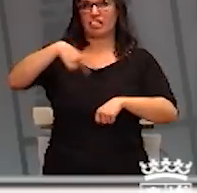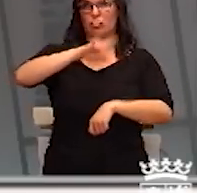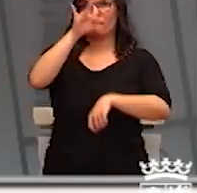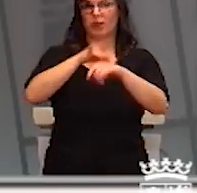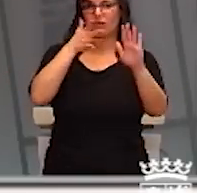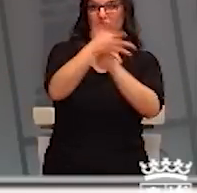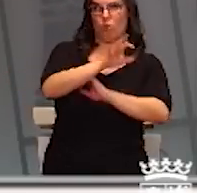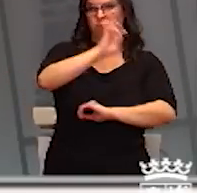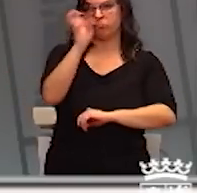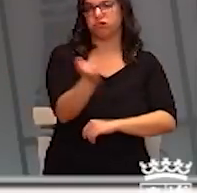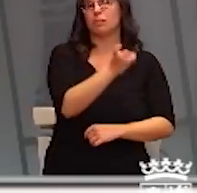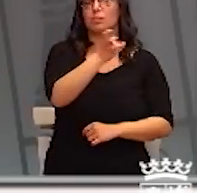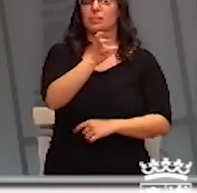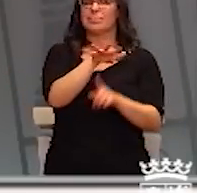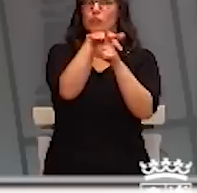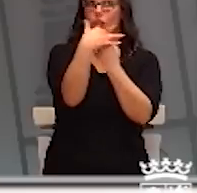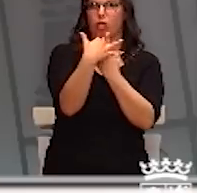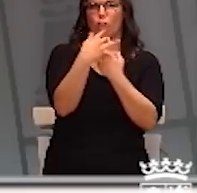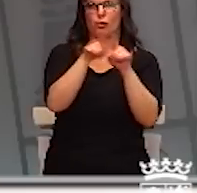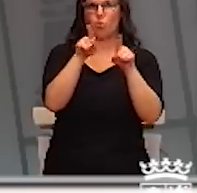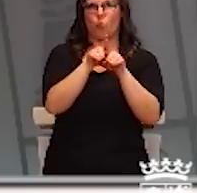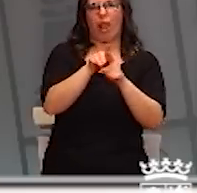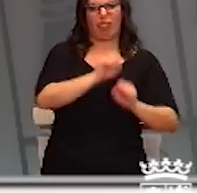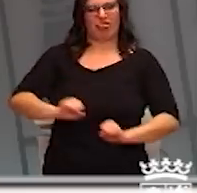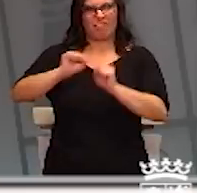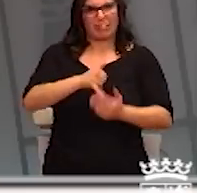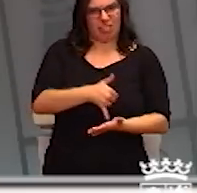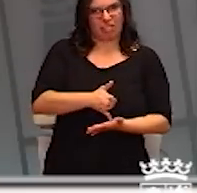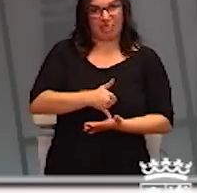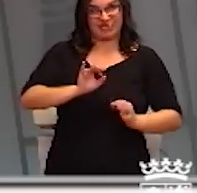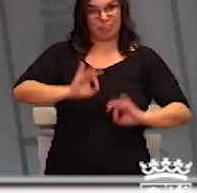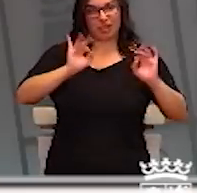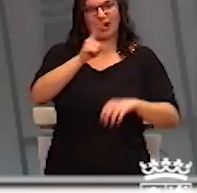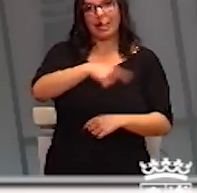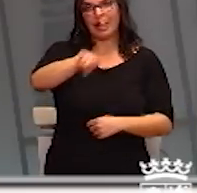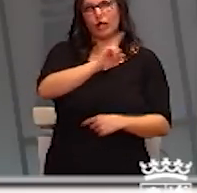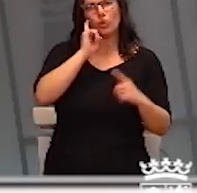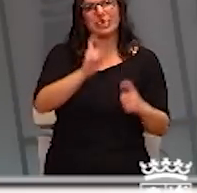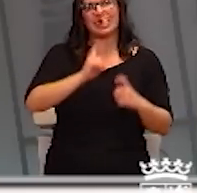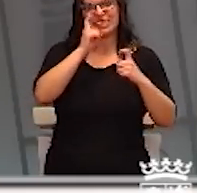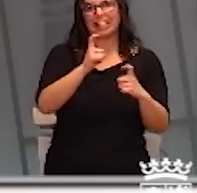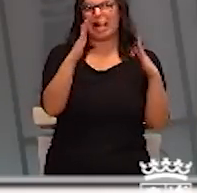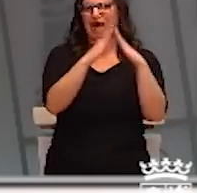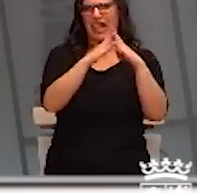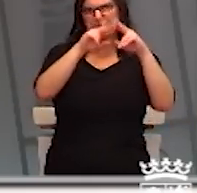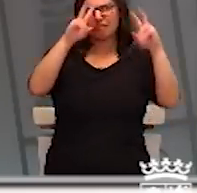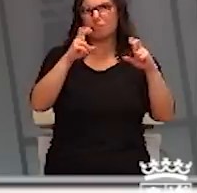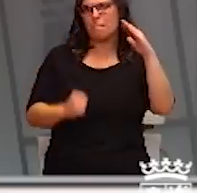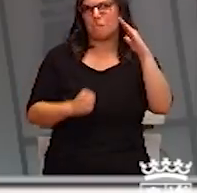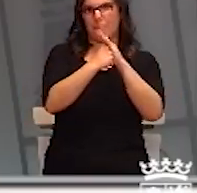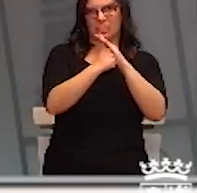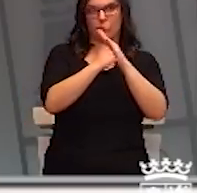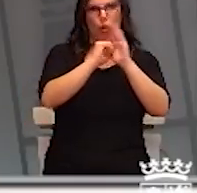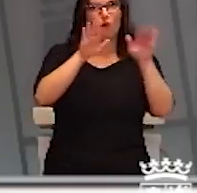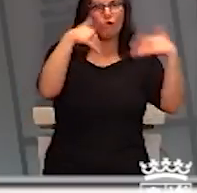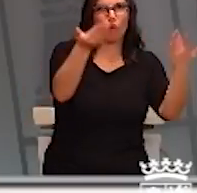pluripatología, estados de inmunosupresión especialmente, que limiten las salidas de su hogar o